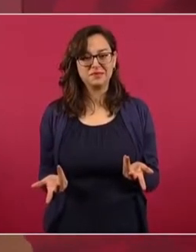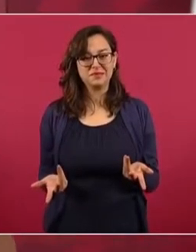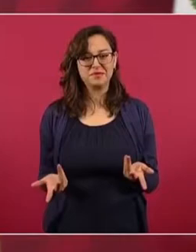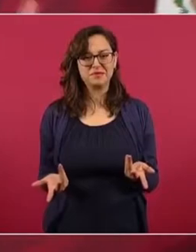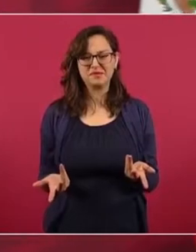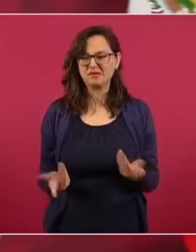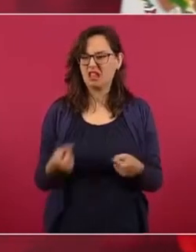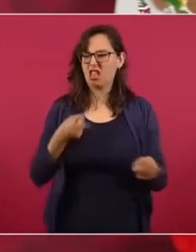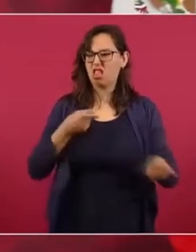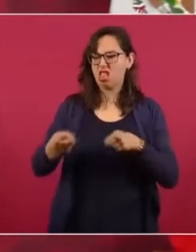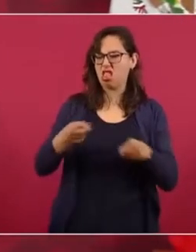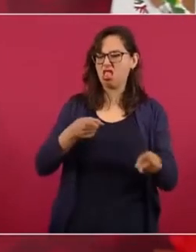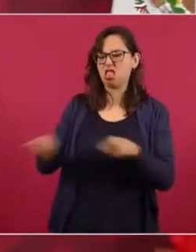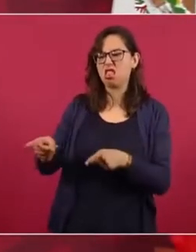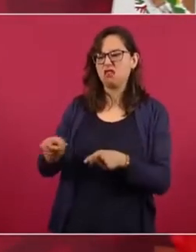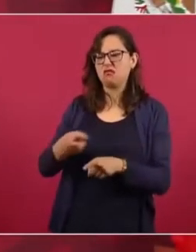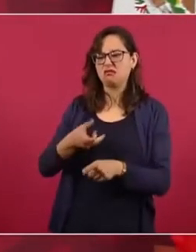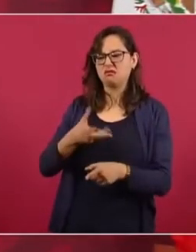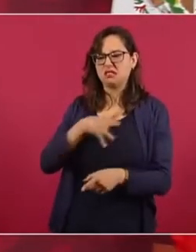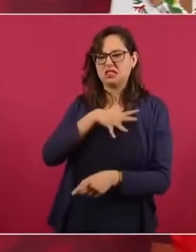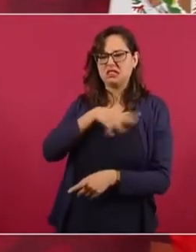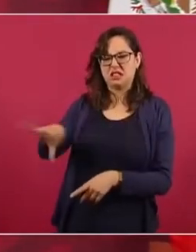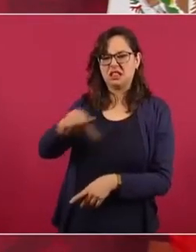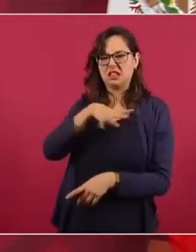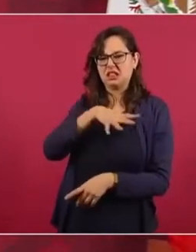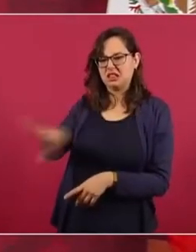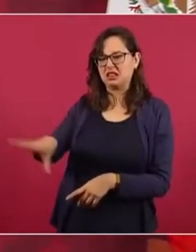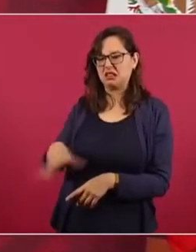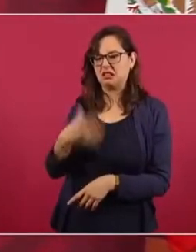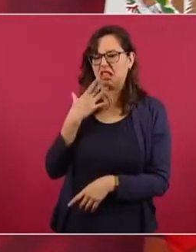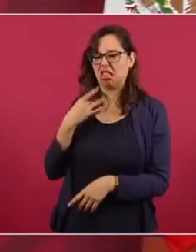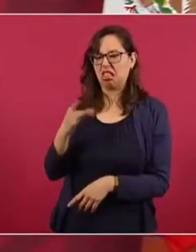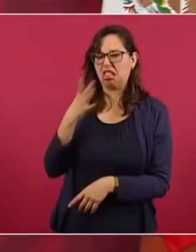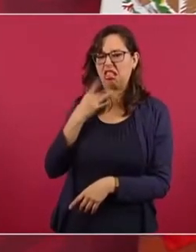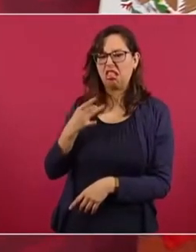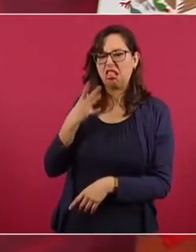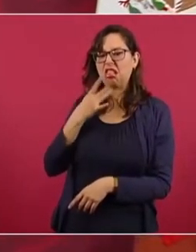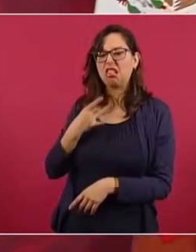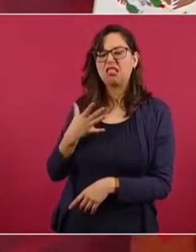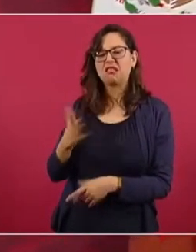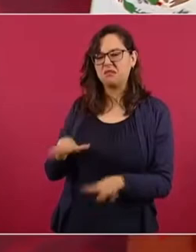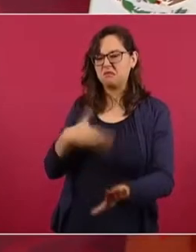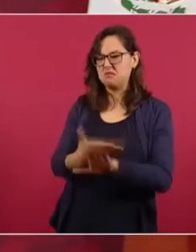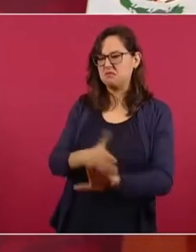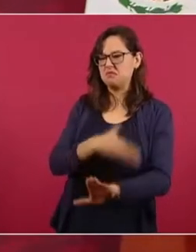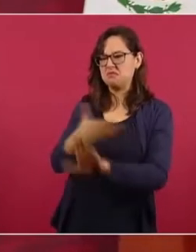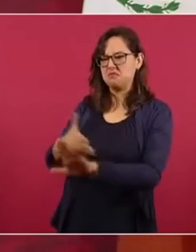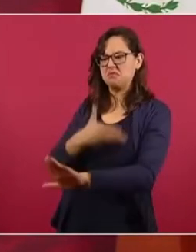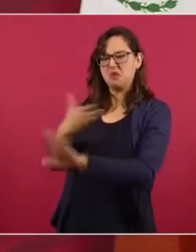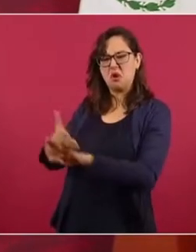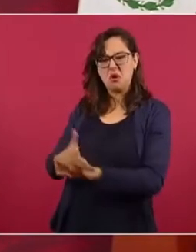insultando, despreciando, ninguneando a los pobres,